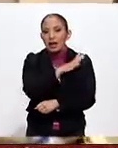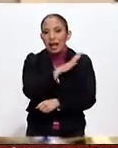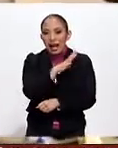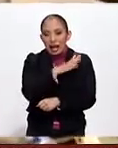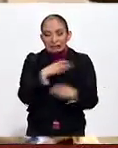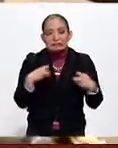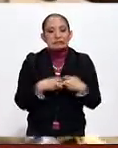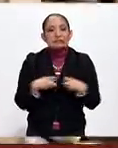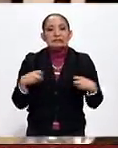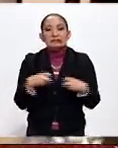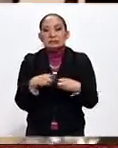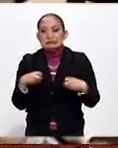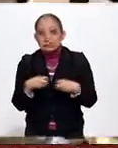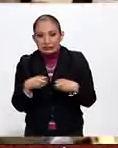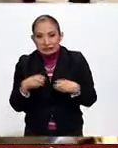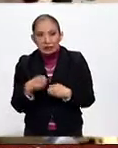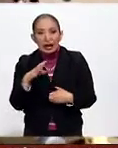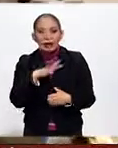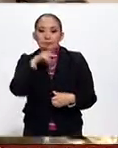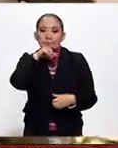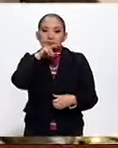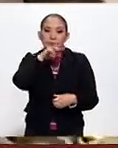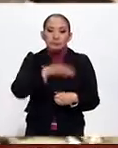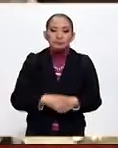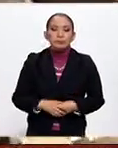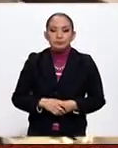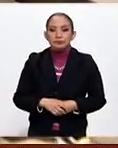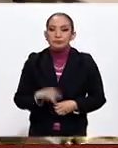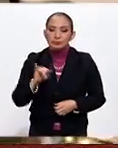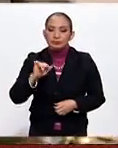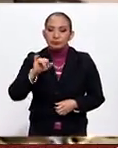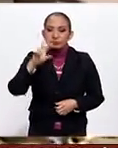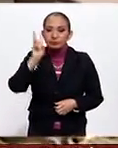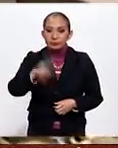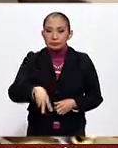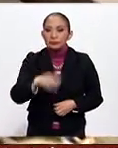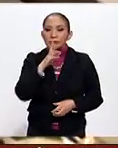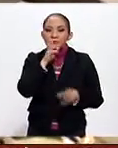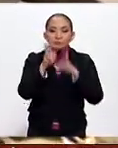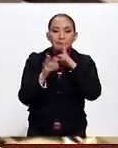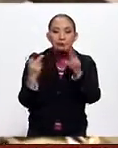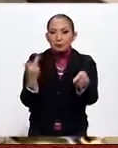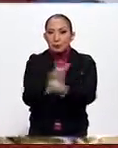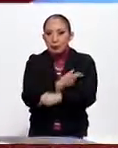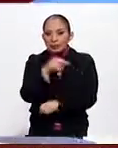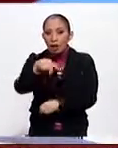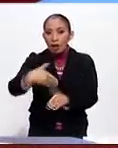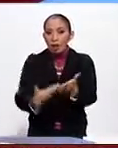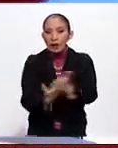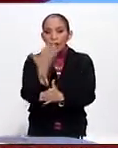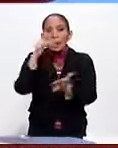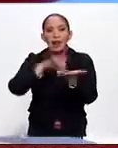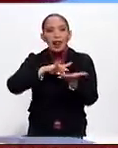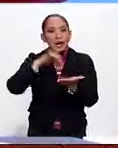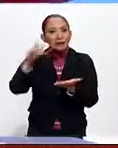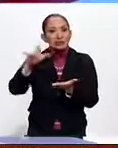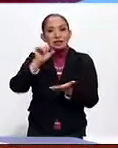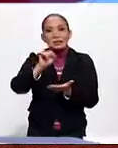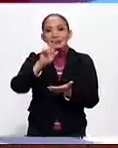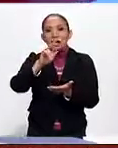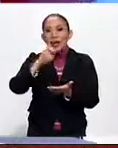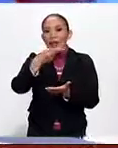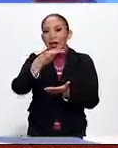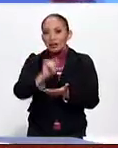tensión y hay preocupación. Claro, pues hasta ahí el reporte de lo que está pasando esta mañana. Gracias, Sarai,